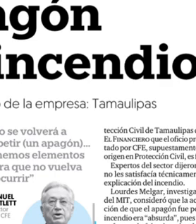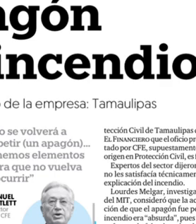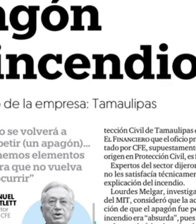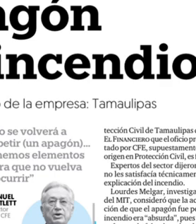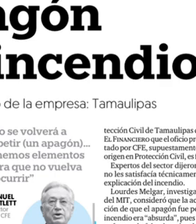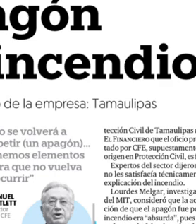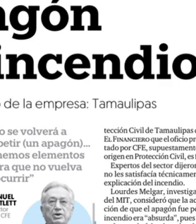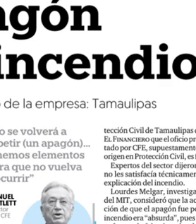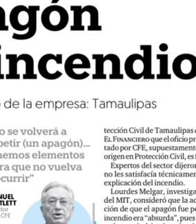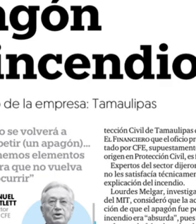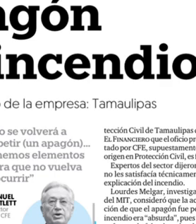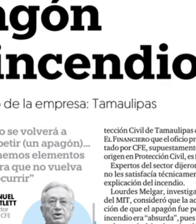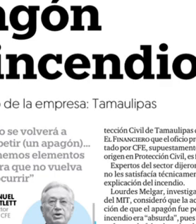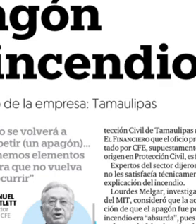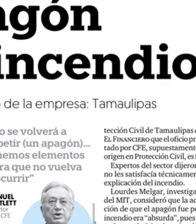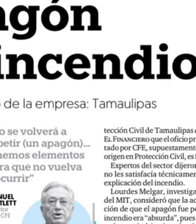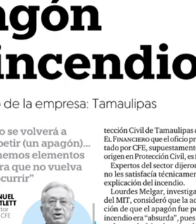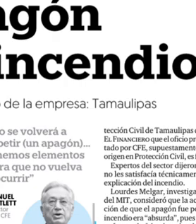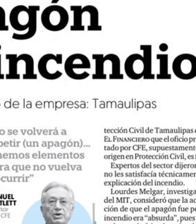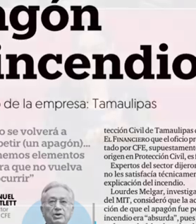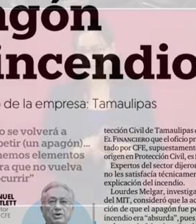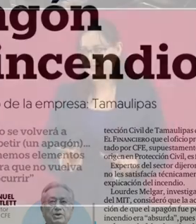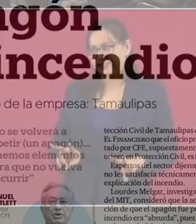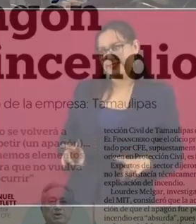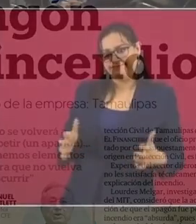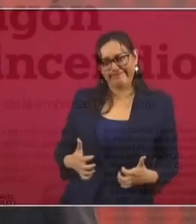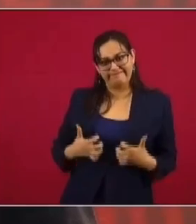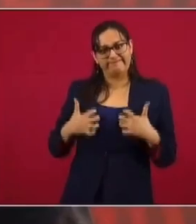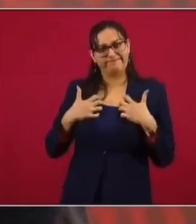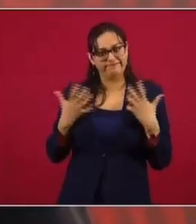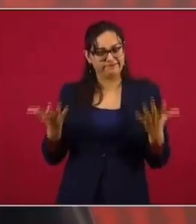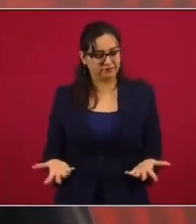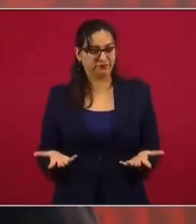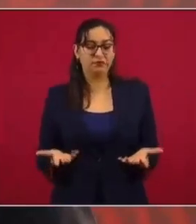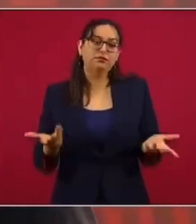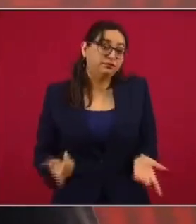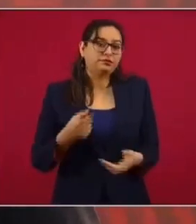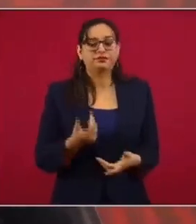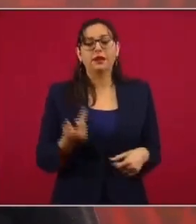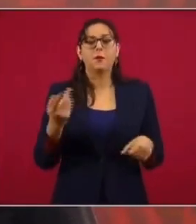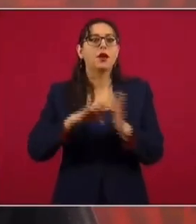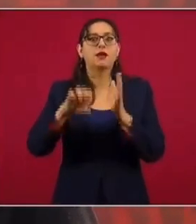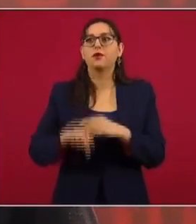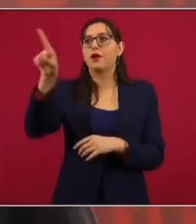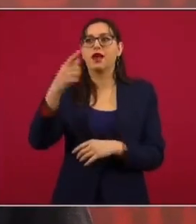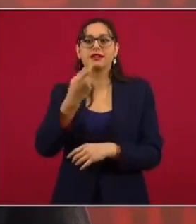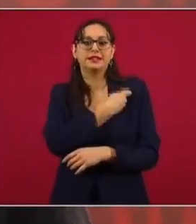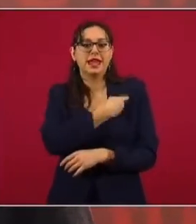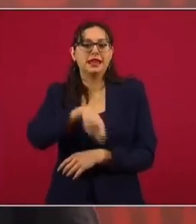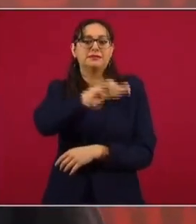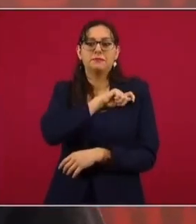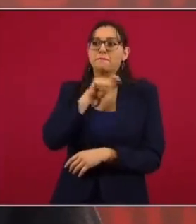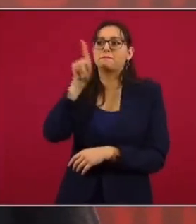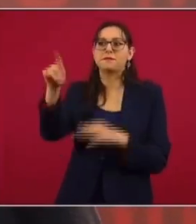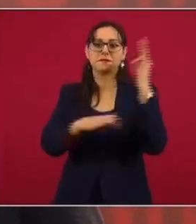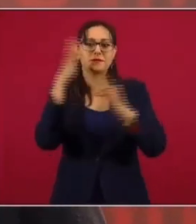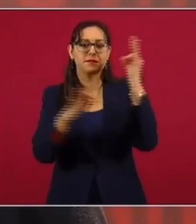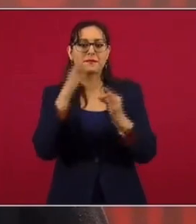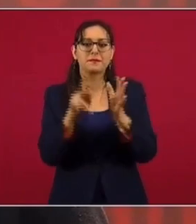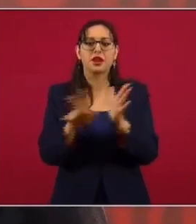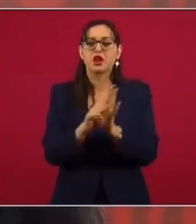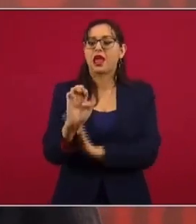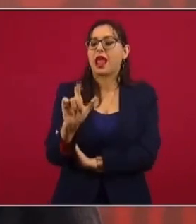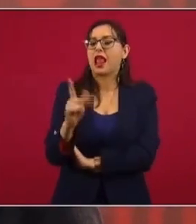y las nacionales, pues, tienen voceros en México y en el extranjero. Por ejemplo, el periódico País de España es un defensor de la privatización de la industria eléctrica.